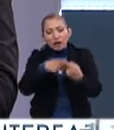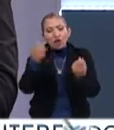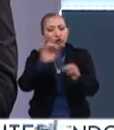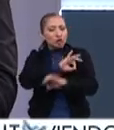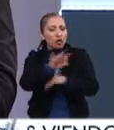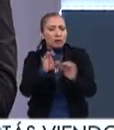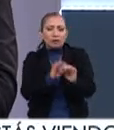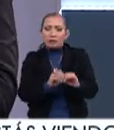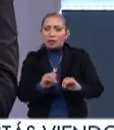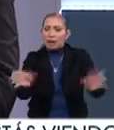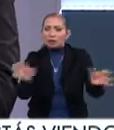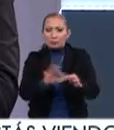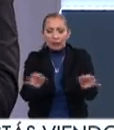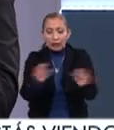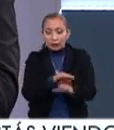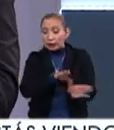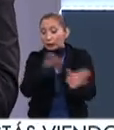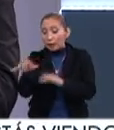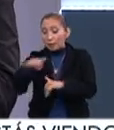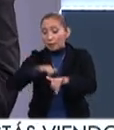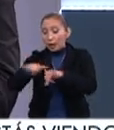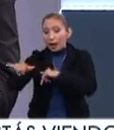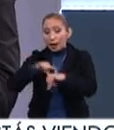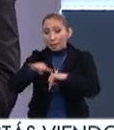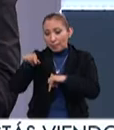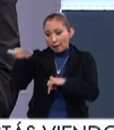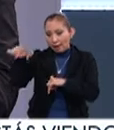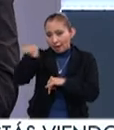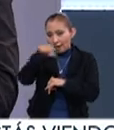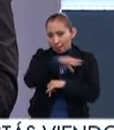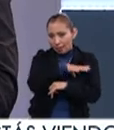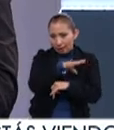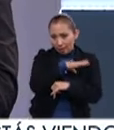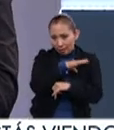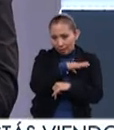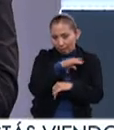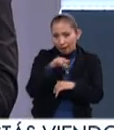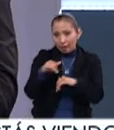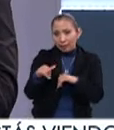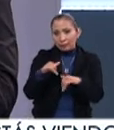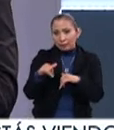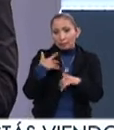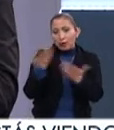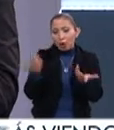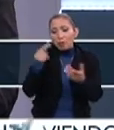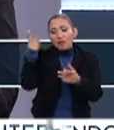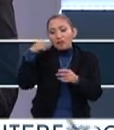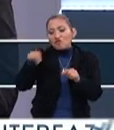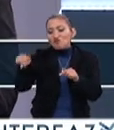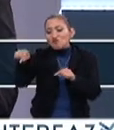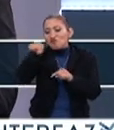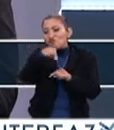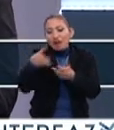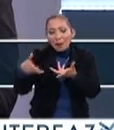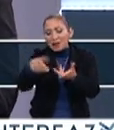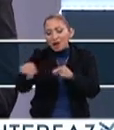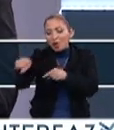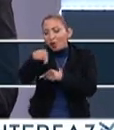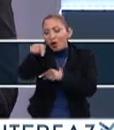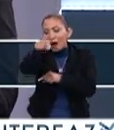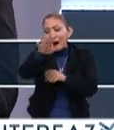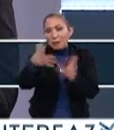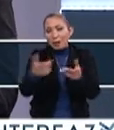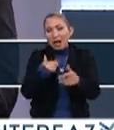especificaciones. Y tenemos un mapa también, donde están ahí, en el mapa, todos el recorrido, que en general está